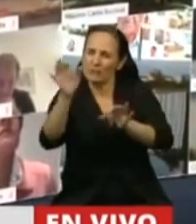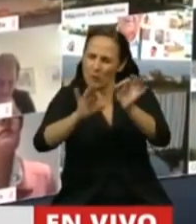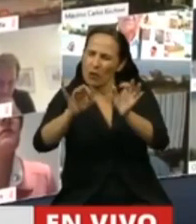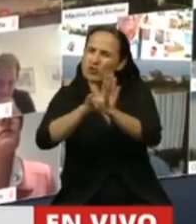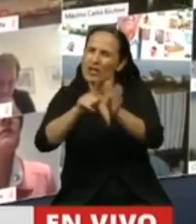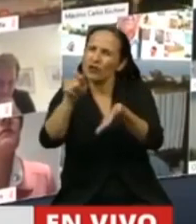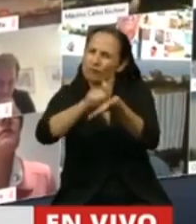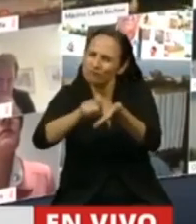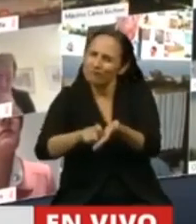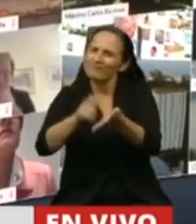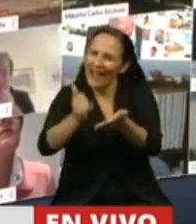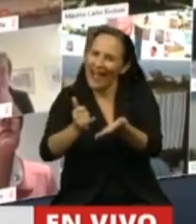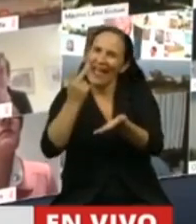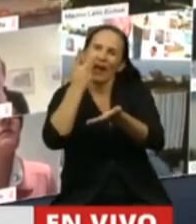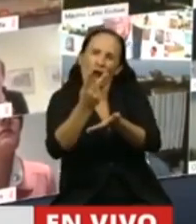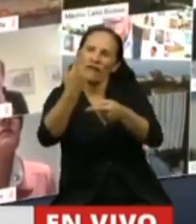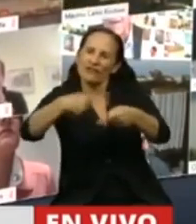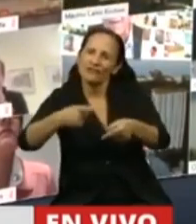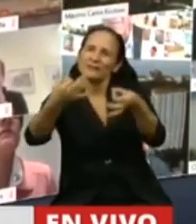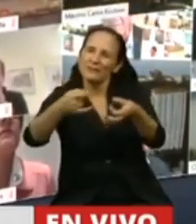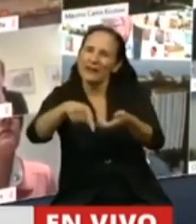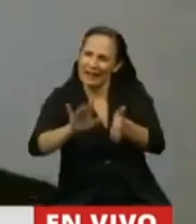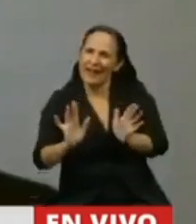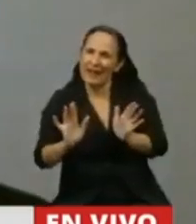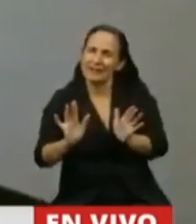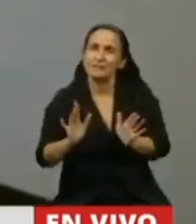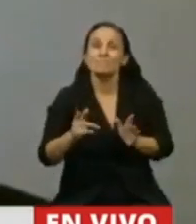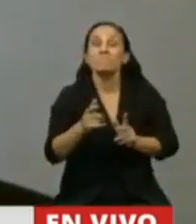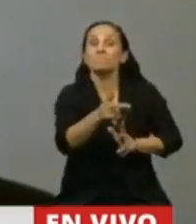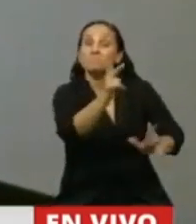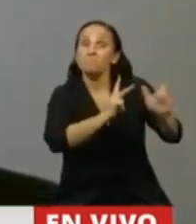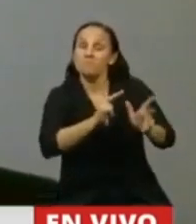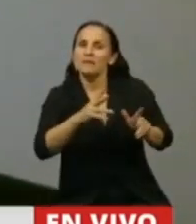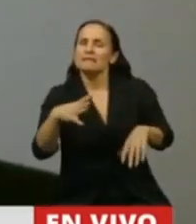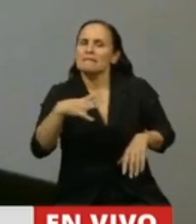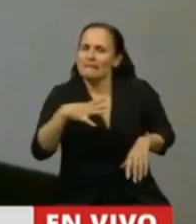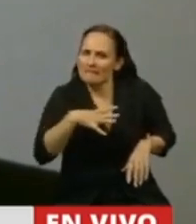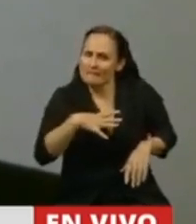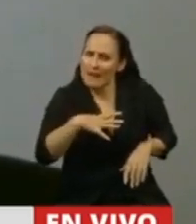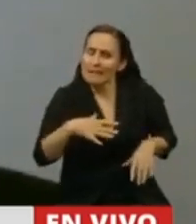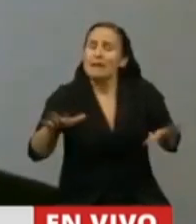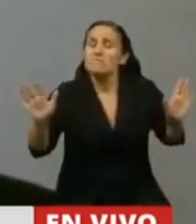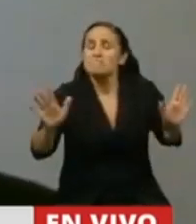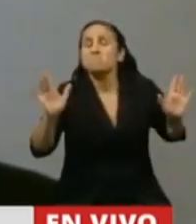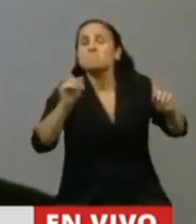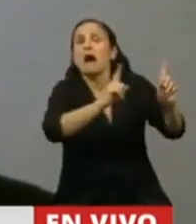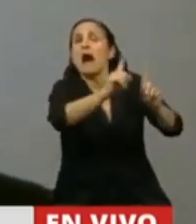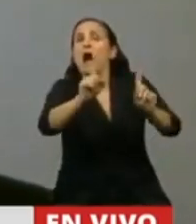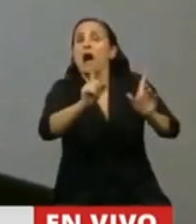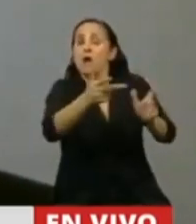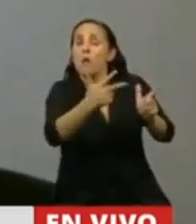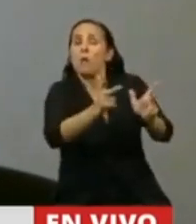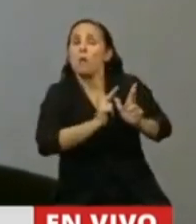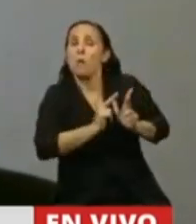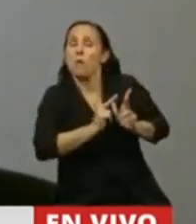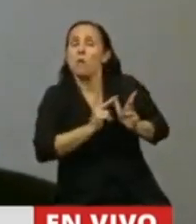Me dirán, y se ha dicho, insuficientes. ¿Alguien podría decir que es